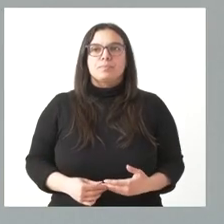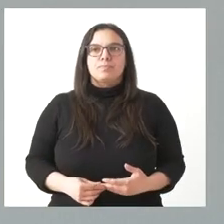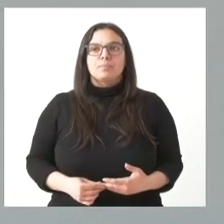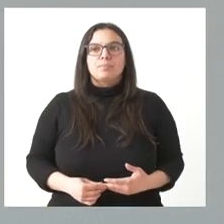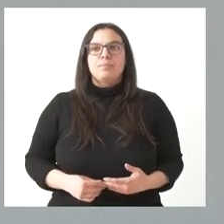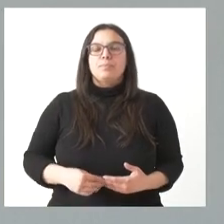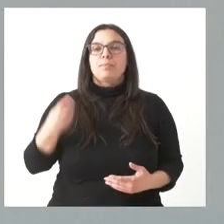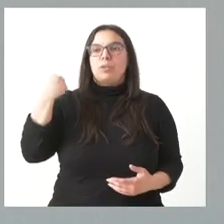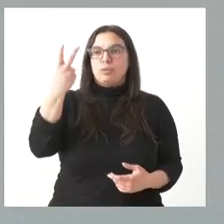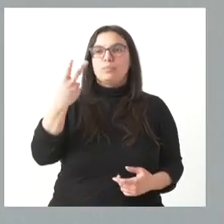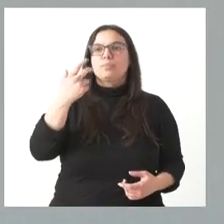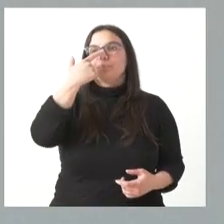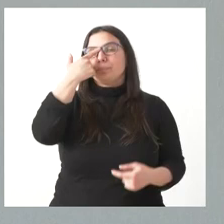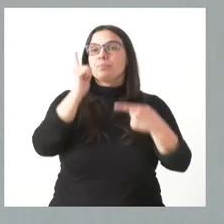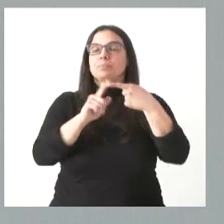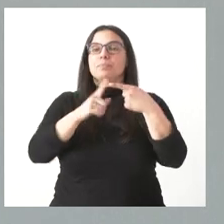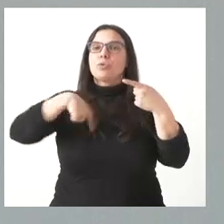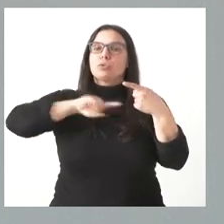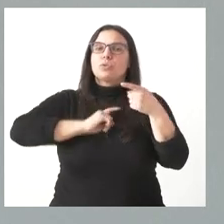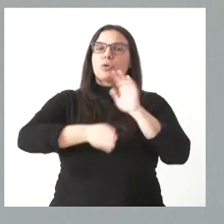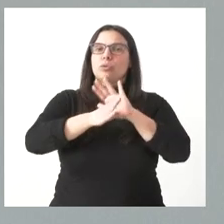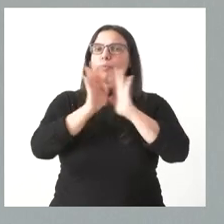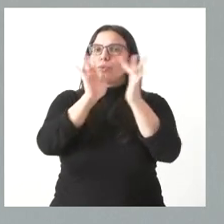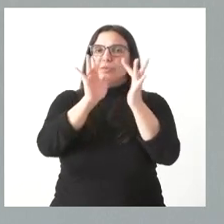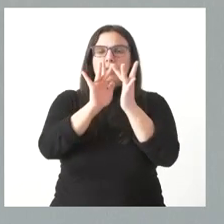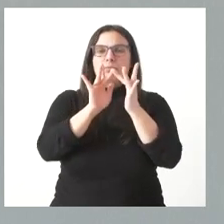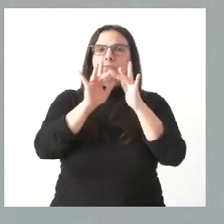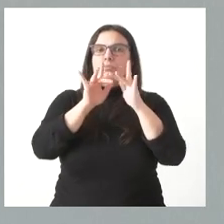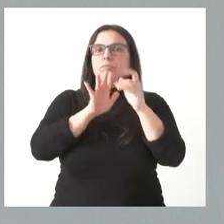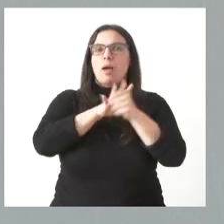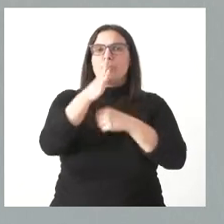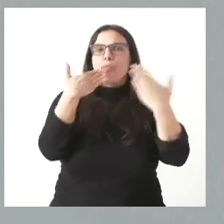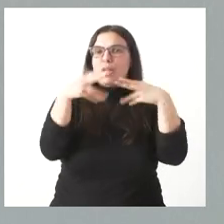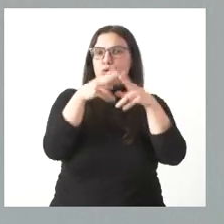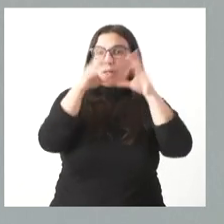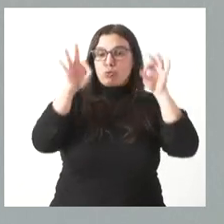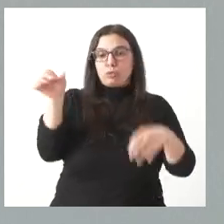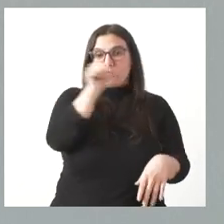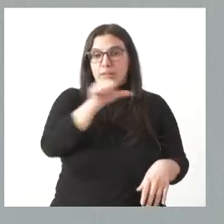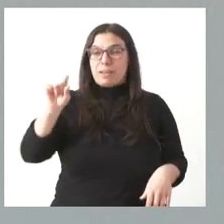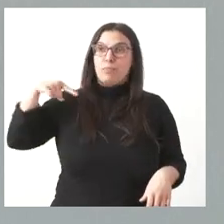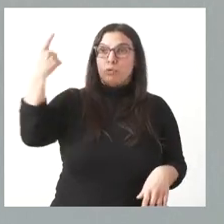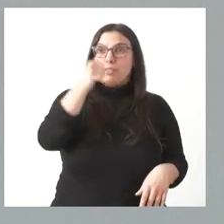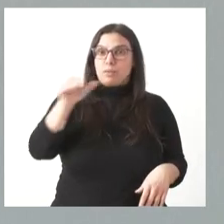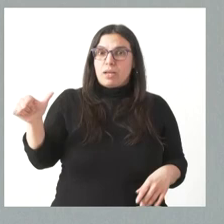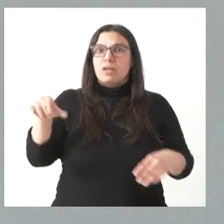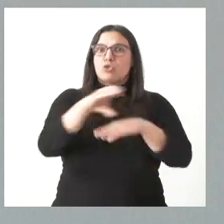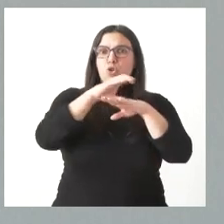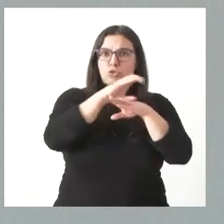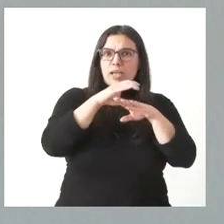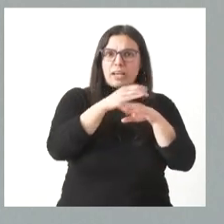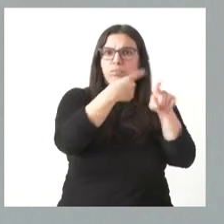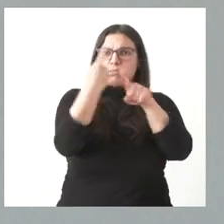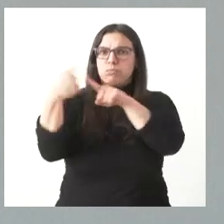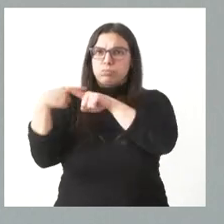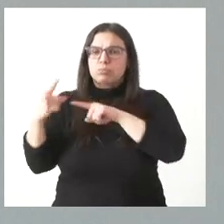usted plantea. La primera de ellas, nosotros seguimos manteniendo la interlocución en el ámbito del diálogo social. De hecho, esta semana y la próxima son varias consejerías de la Junta